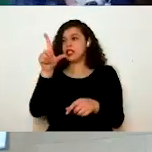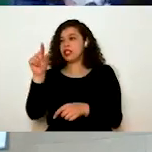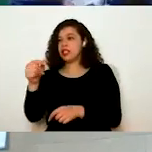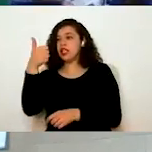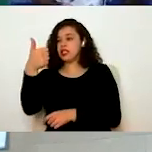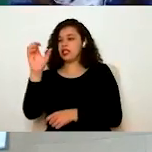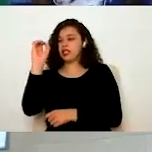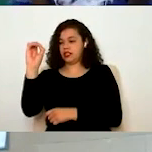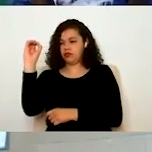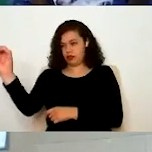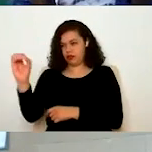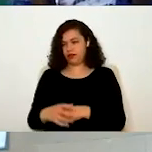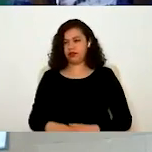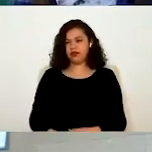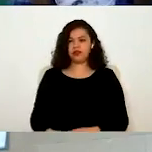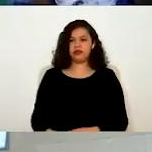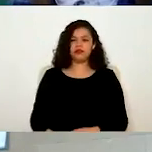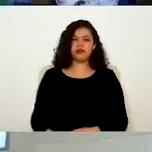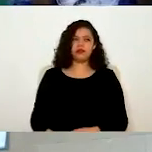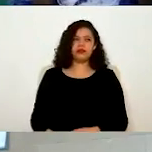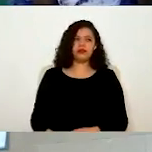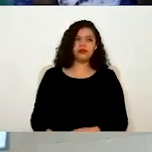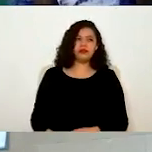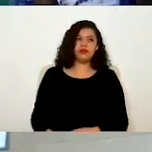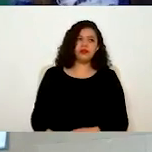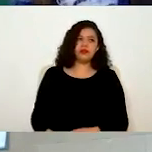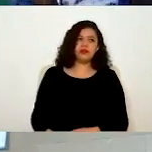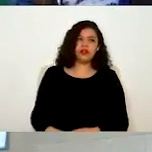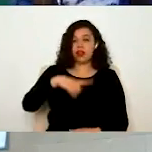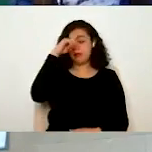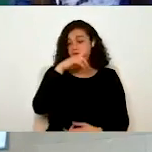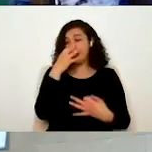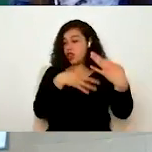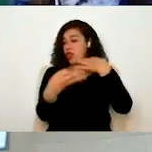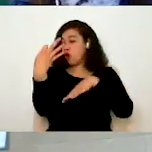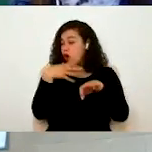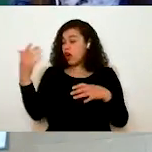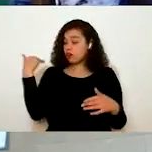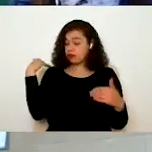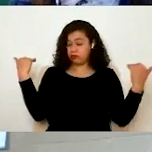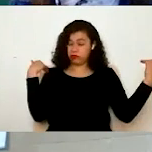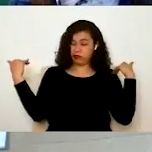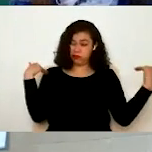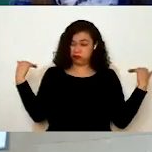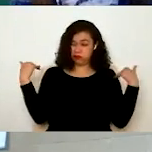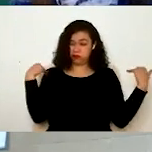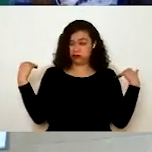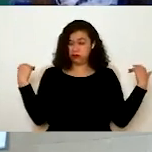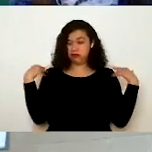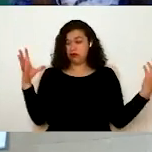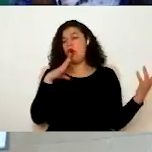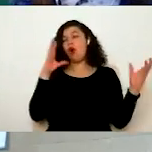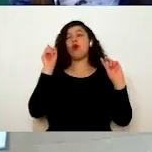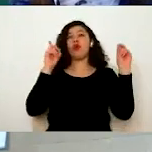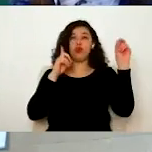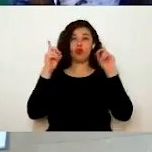comentarles que con la finalidad de dar un seguimiento a todas las solicitudes que ustedes tienen o dudas